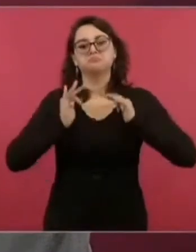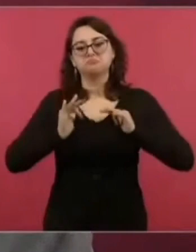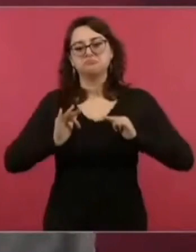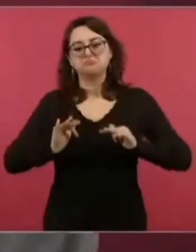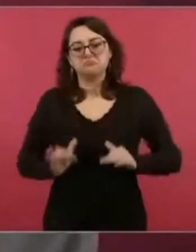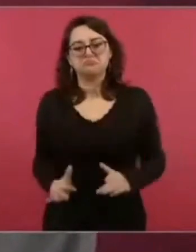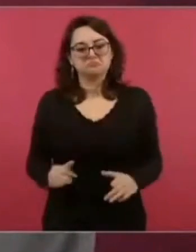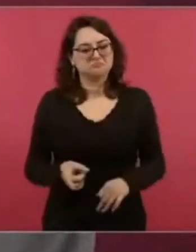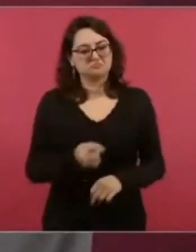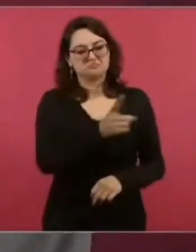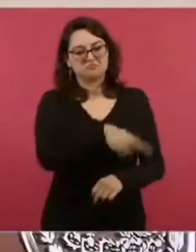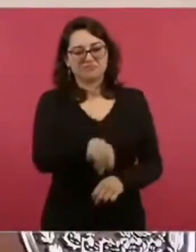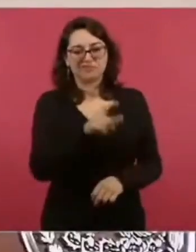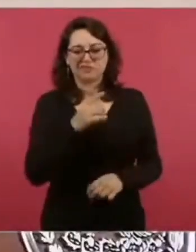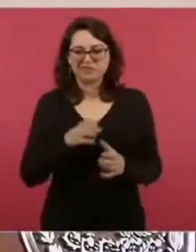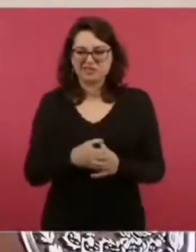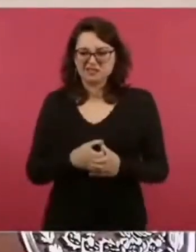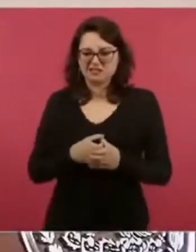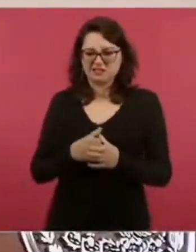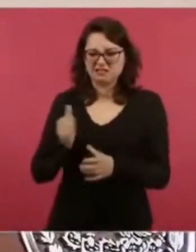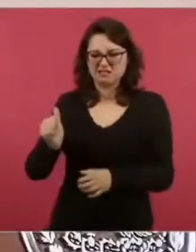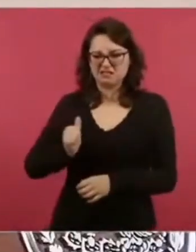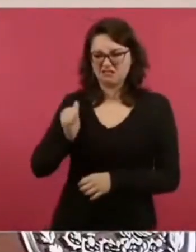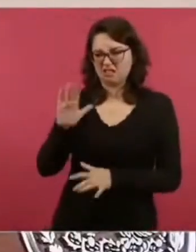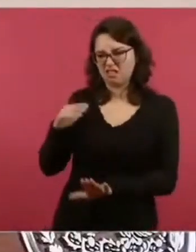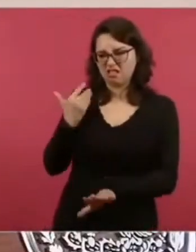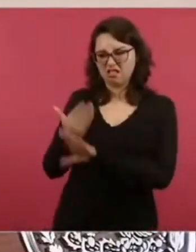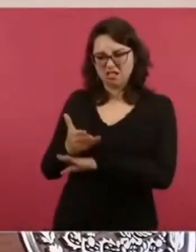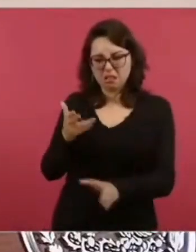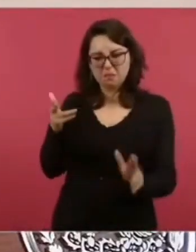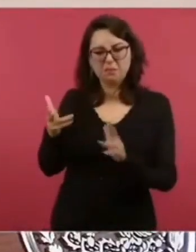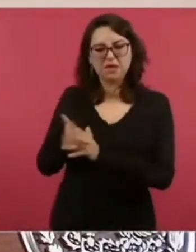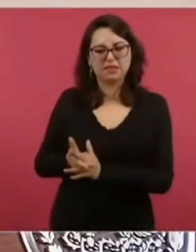Y lo mismo Salvador Allende,